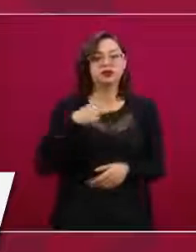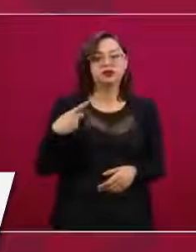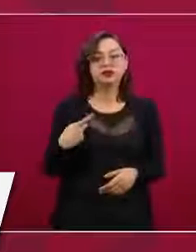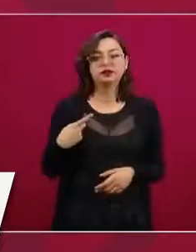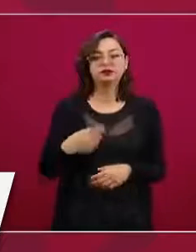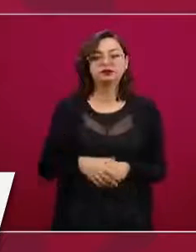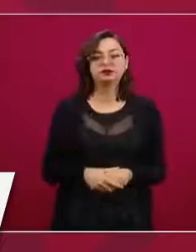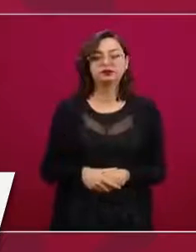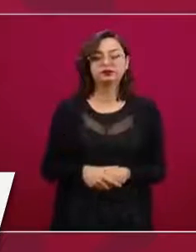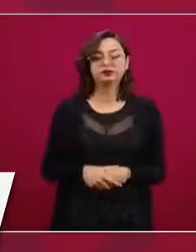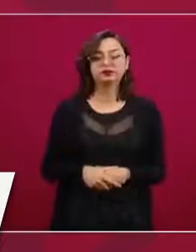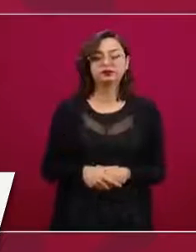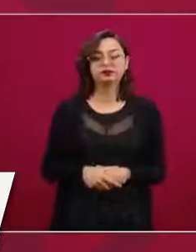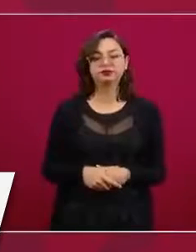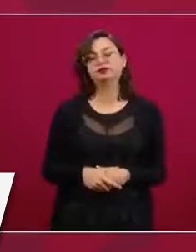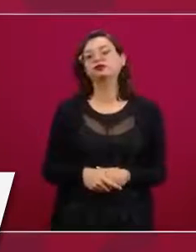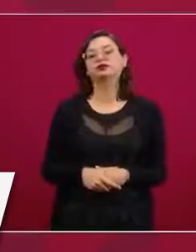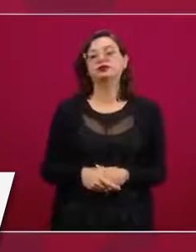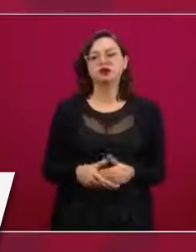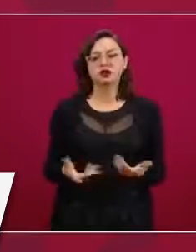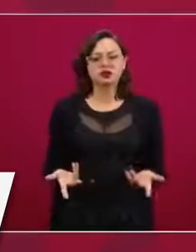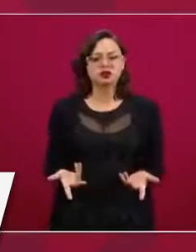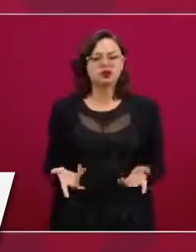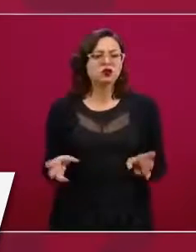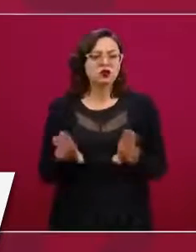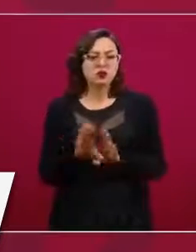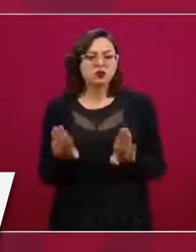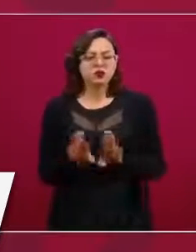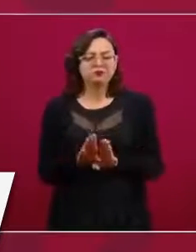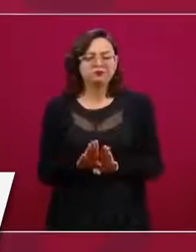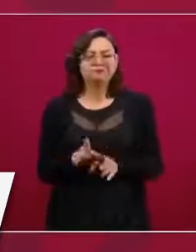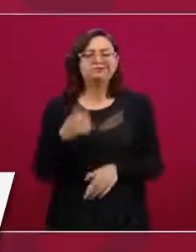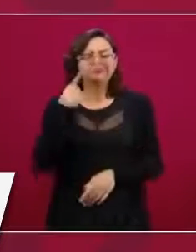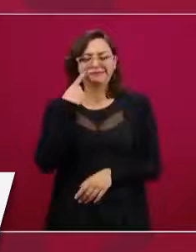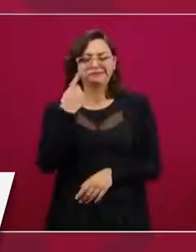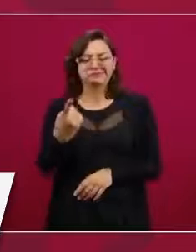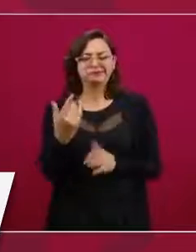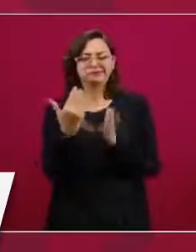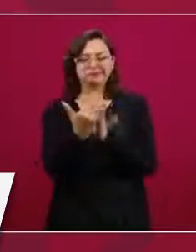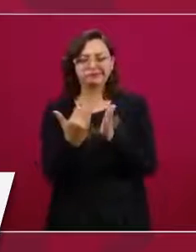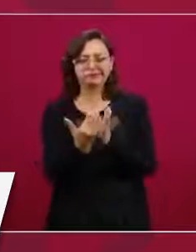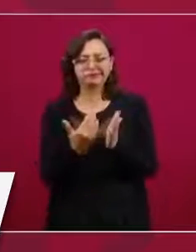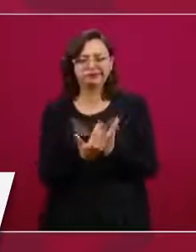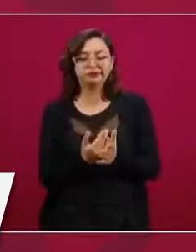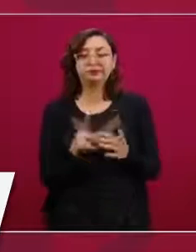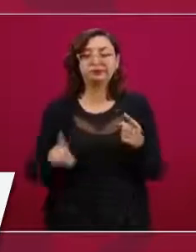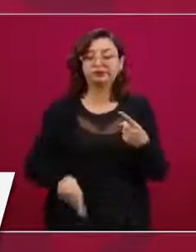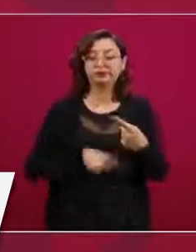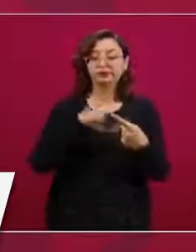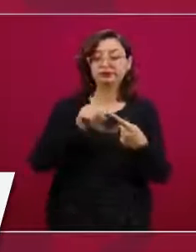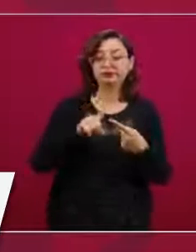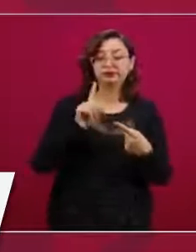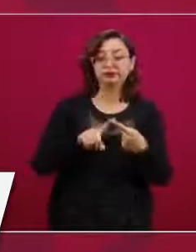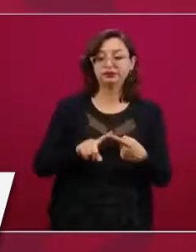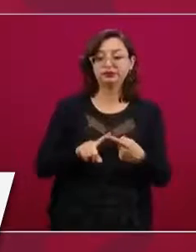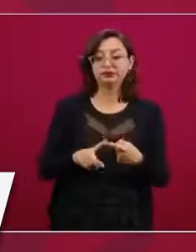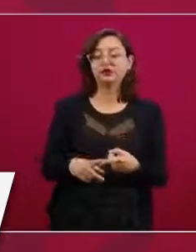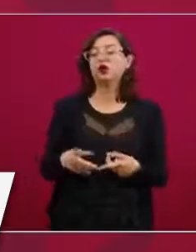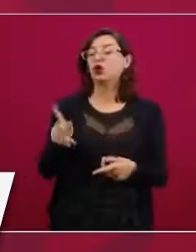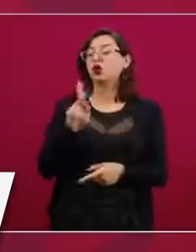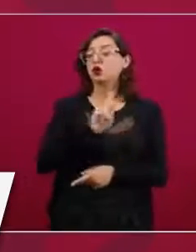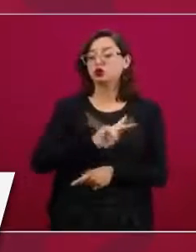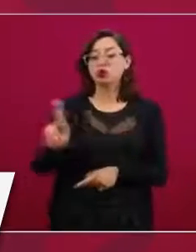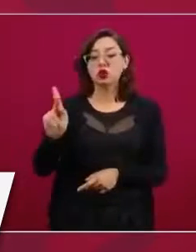El esfuerzo es el siguiente. Primero, todos los estudiantes, 10 de cada 10